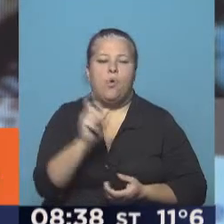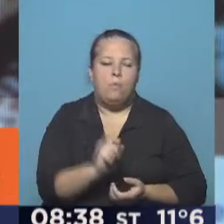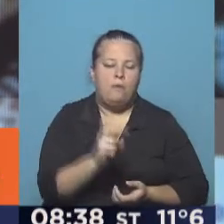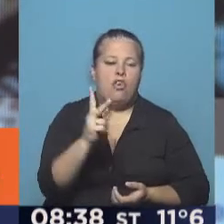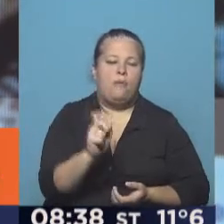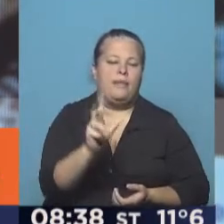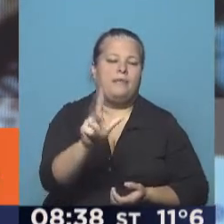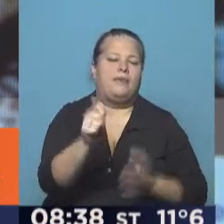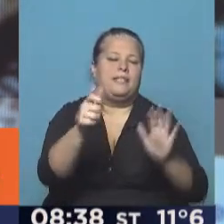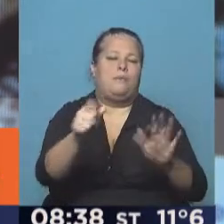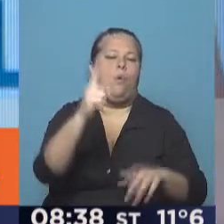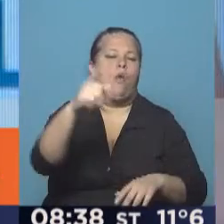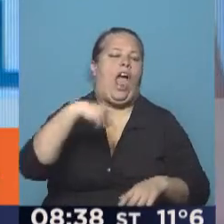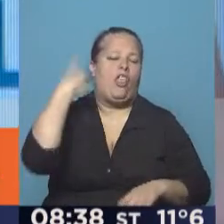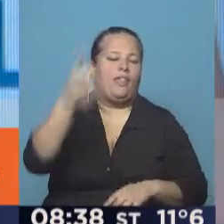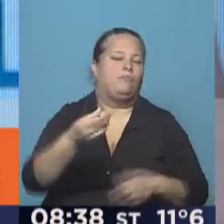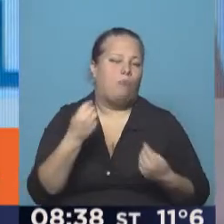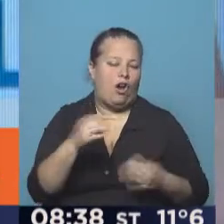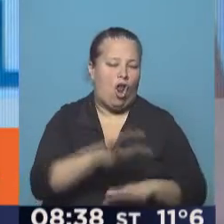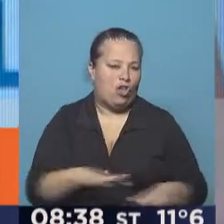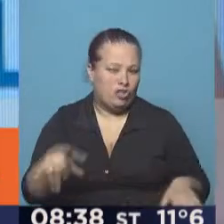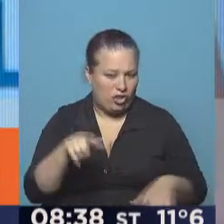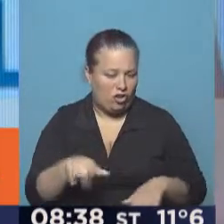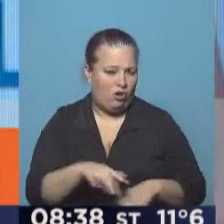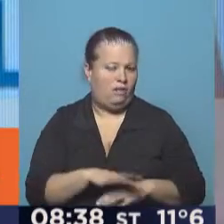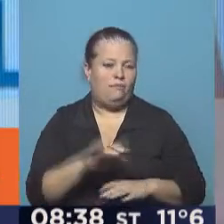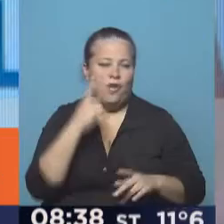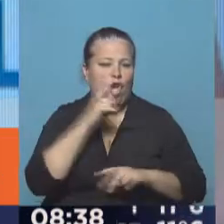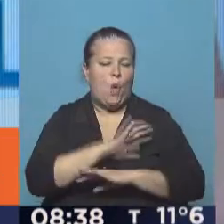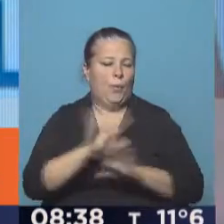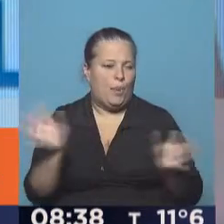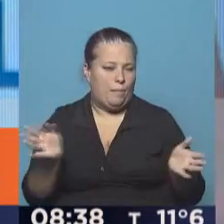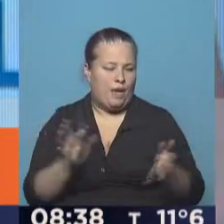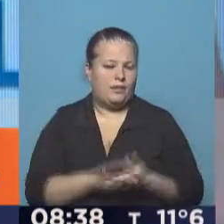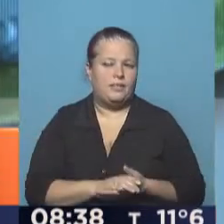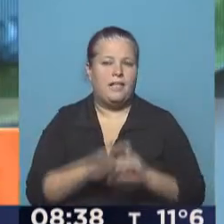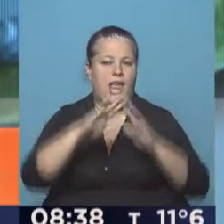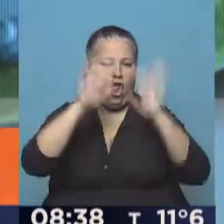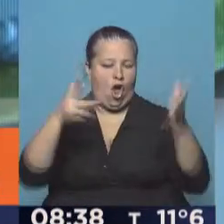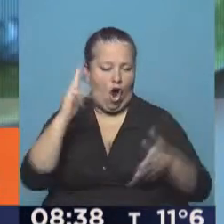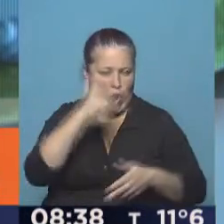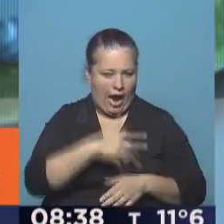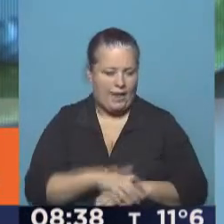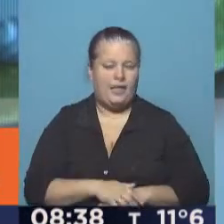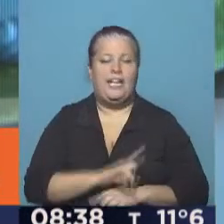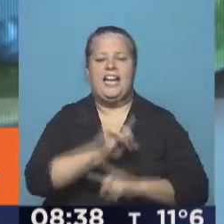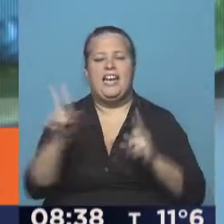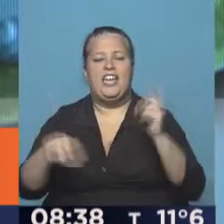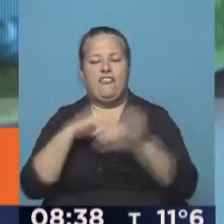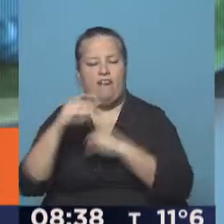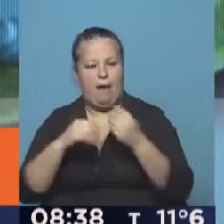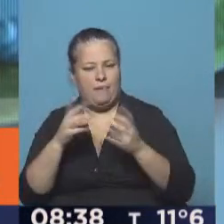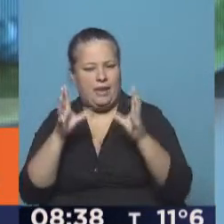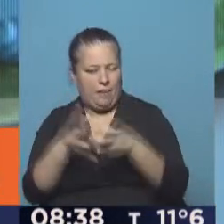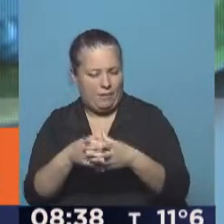meses, tres meses, seis meses, un año después con estos chicos que ya no viven en hogares ni en familias de